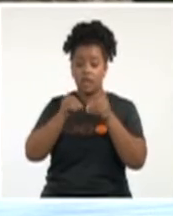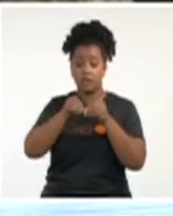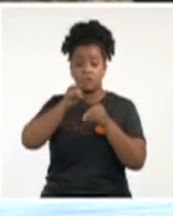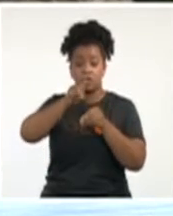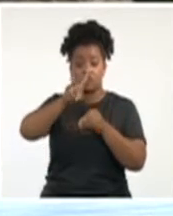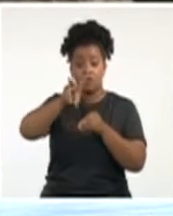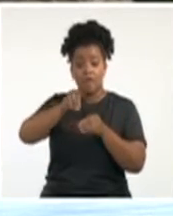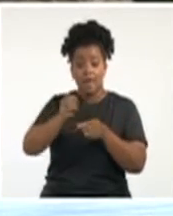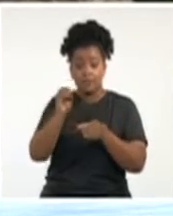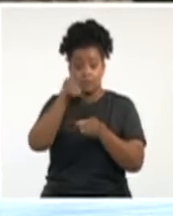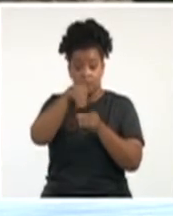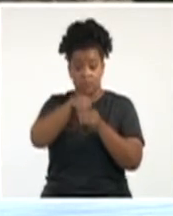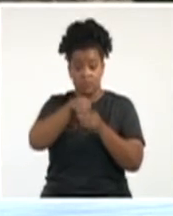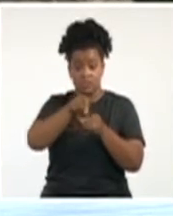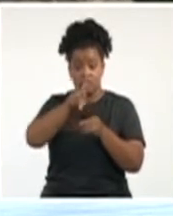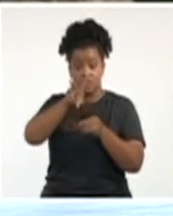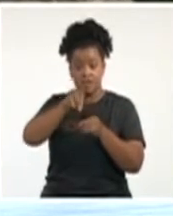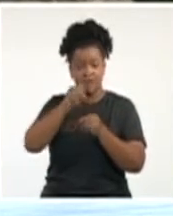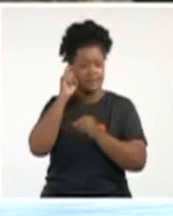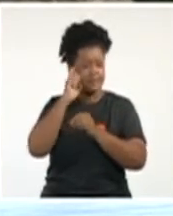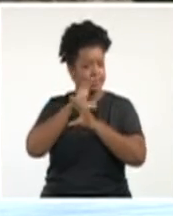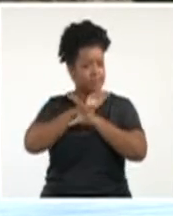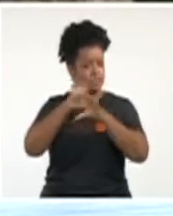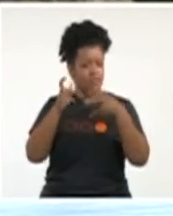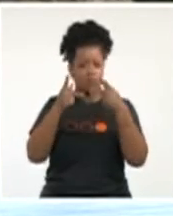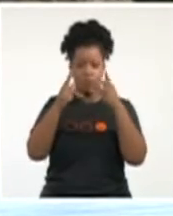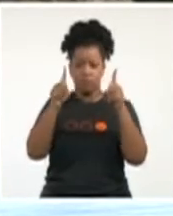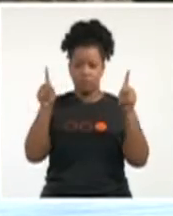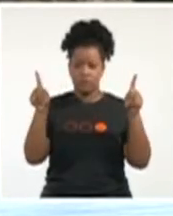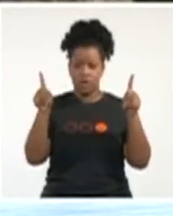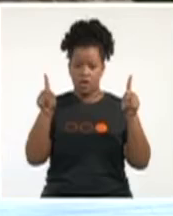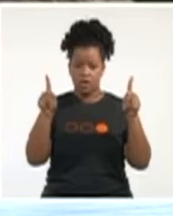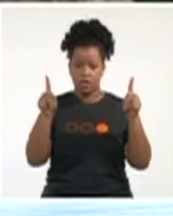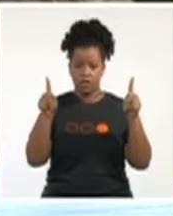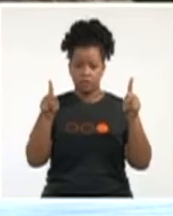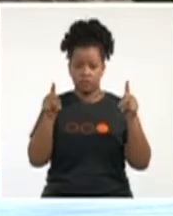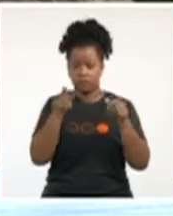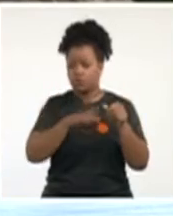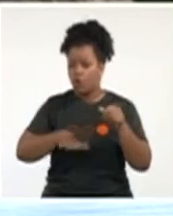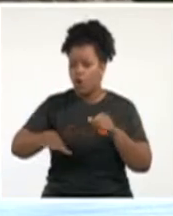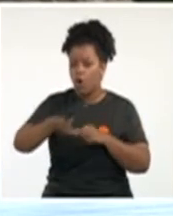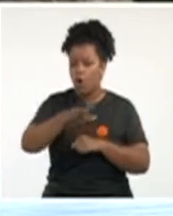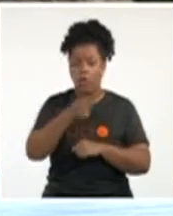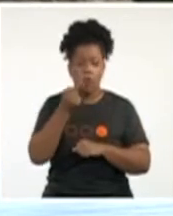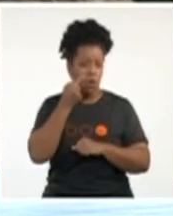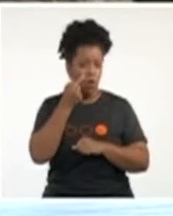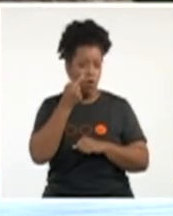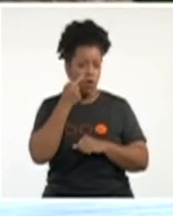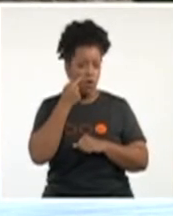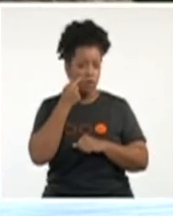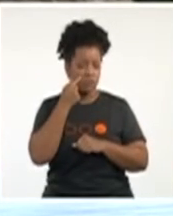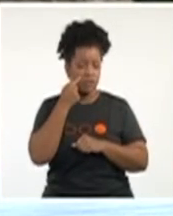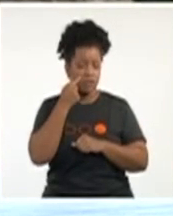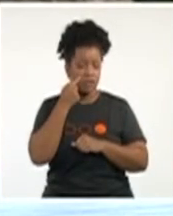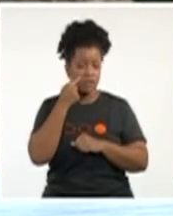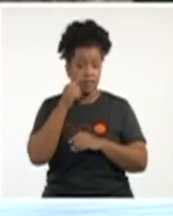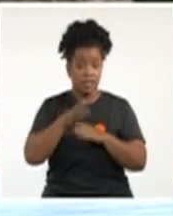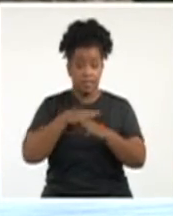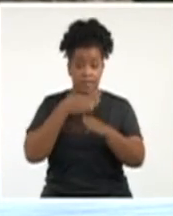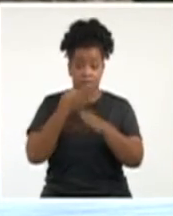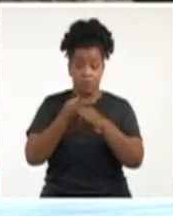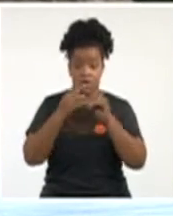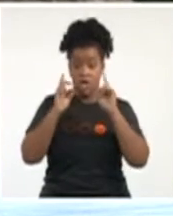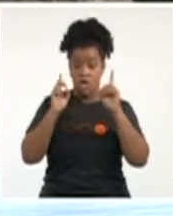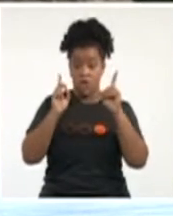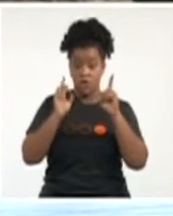y expertos. Y todo el mundo conoce, hemos hablado mucho, después de esa reunión que